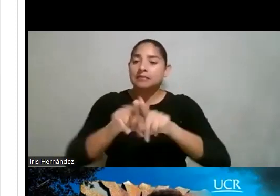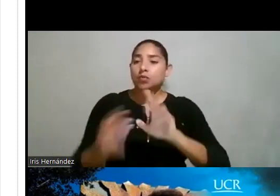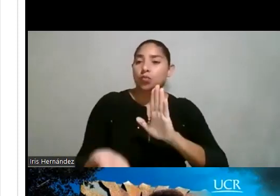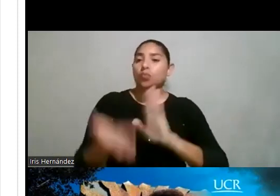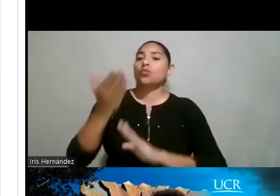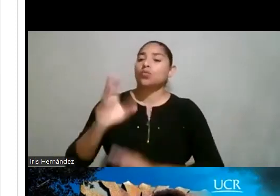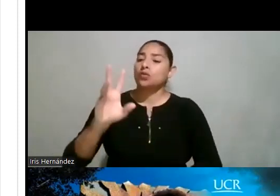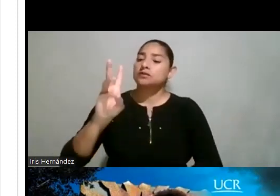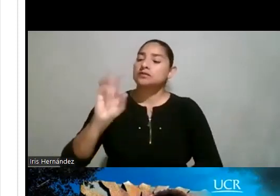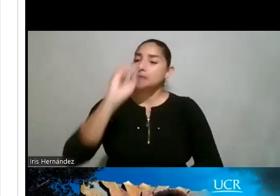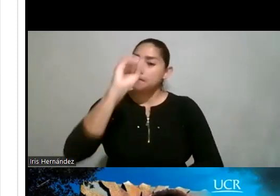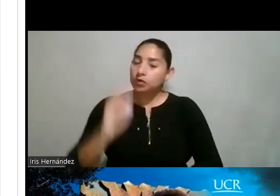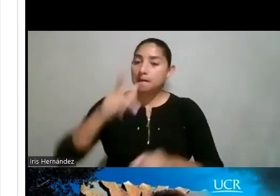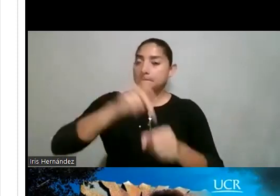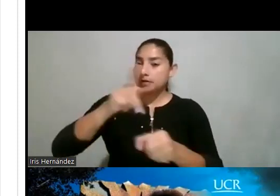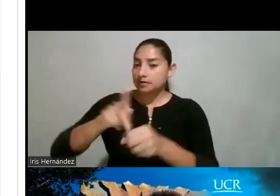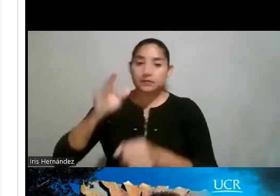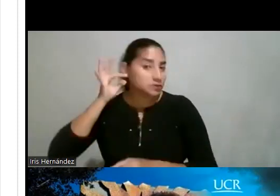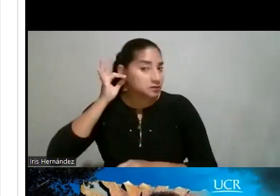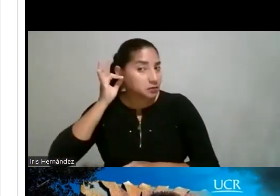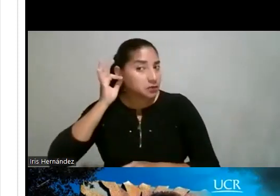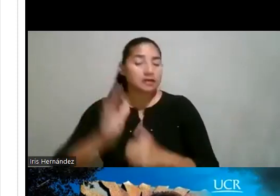un 60% de participación de mujeres,